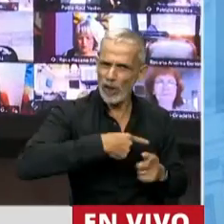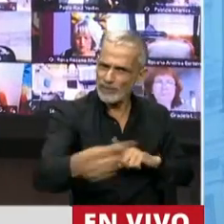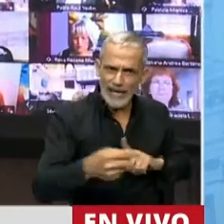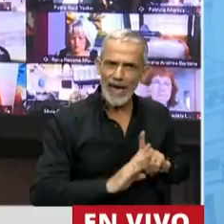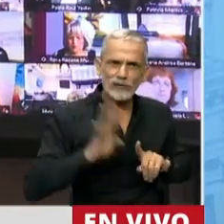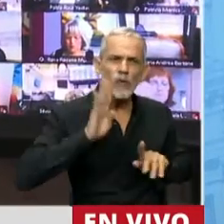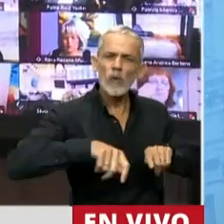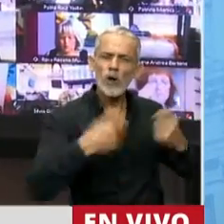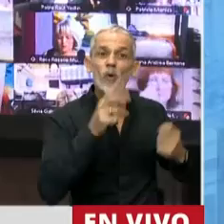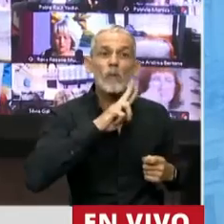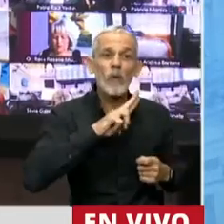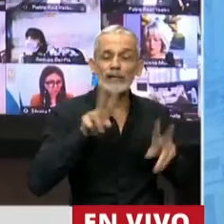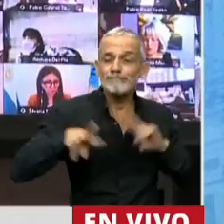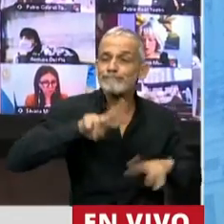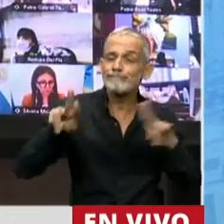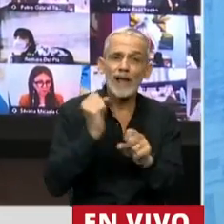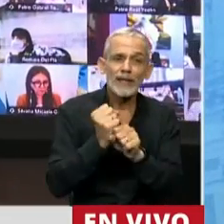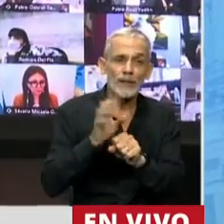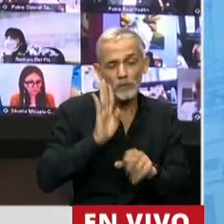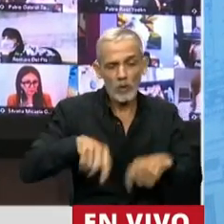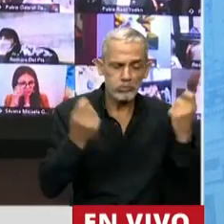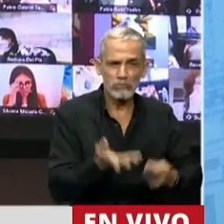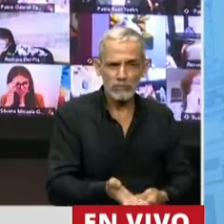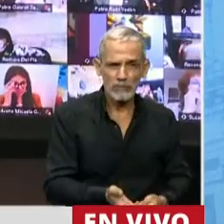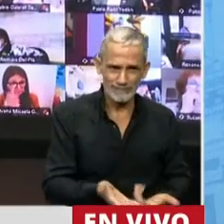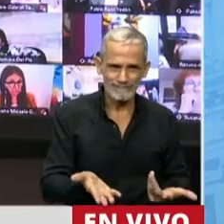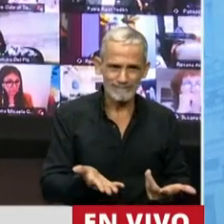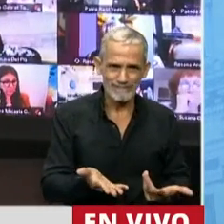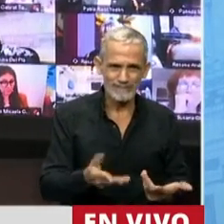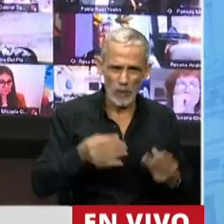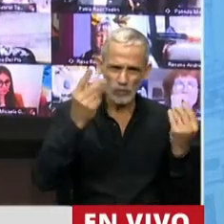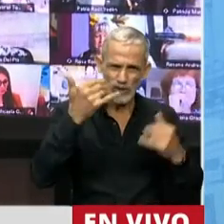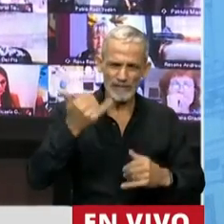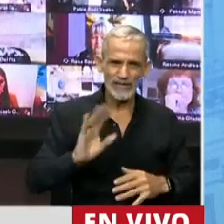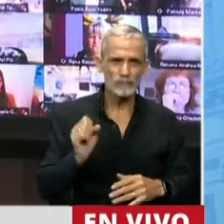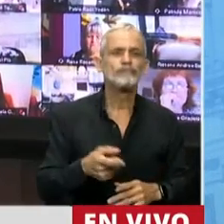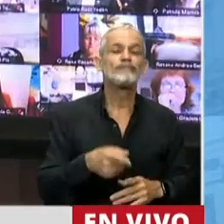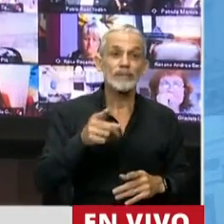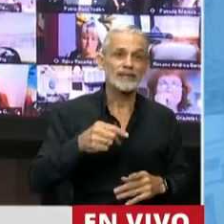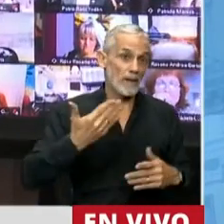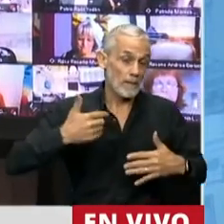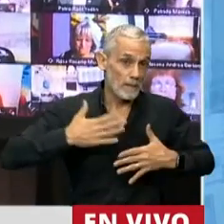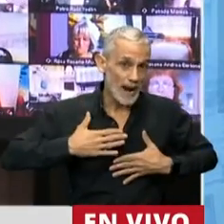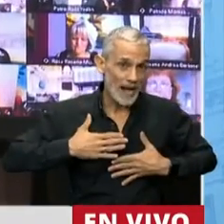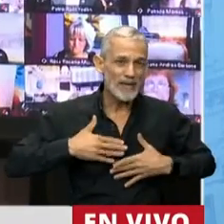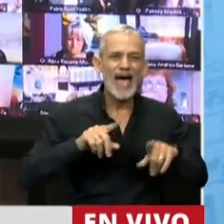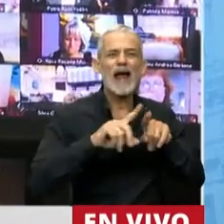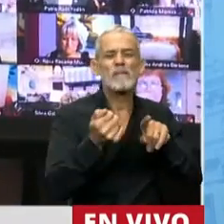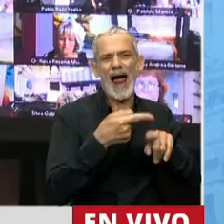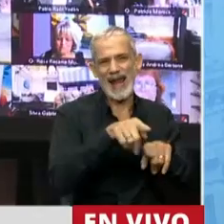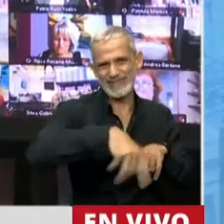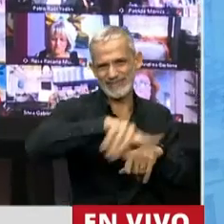en mujeres que buscan empleo. Así que, presidente, para mis hermanas